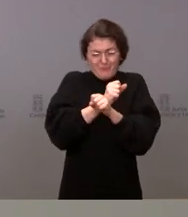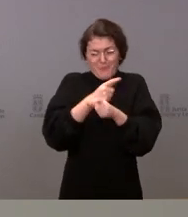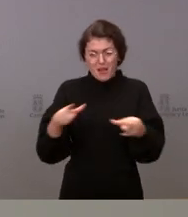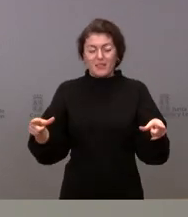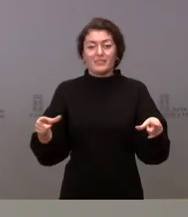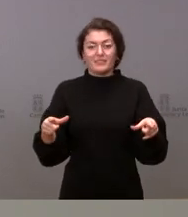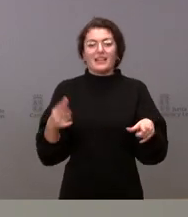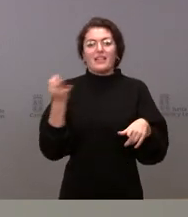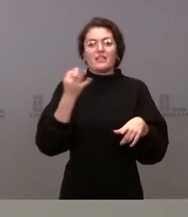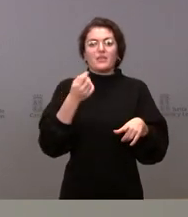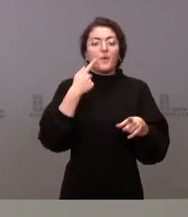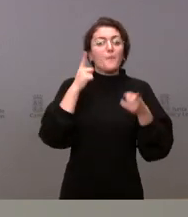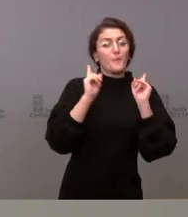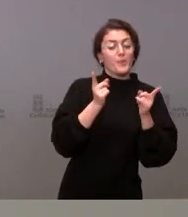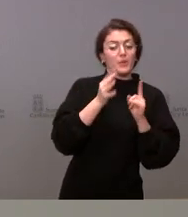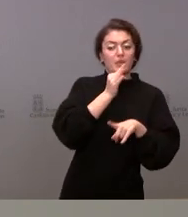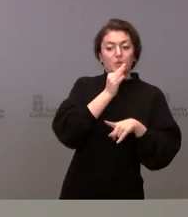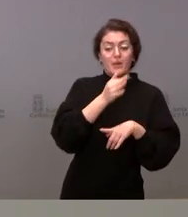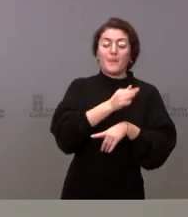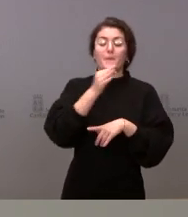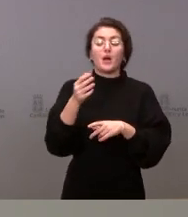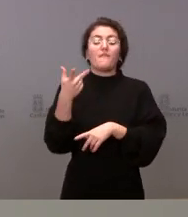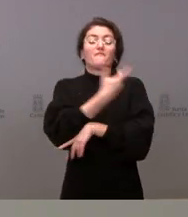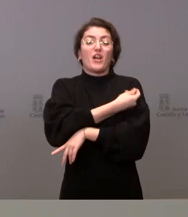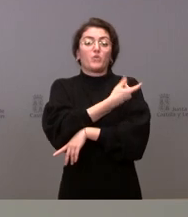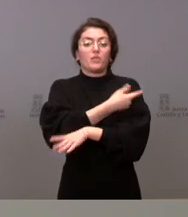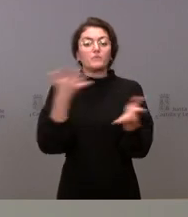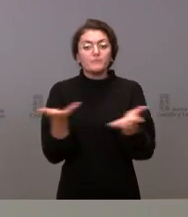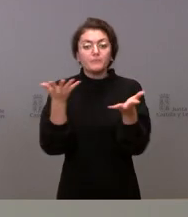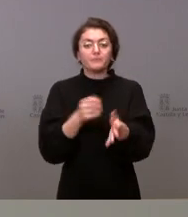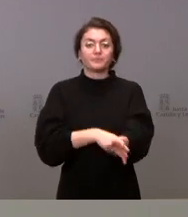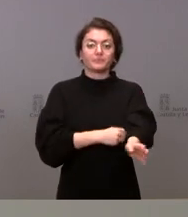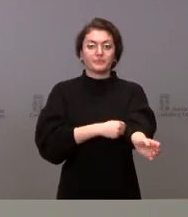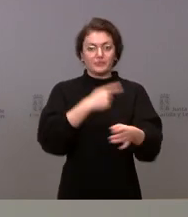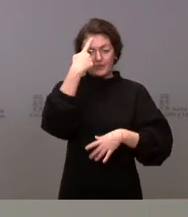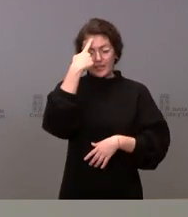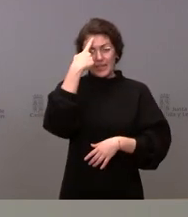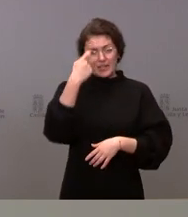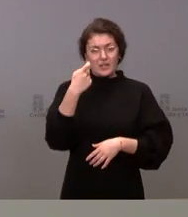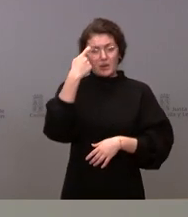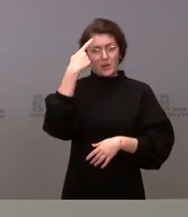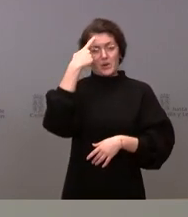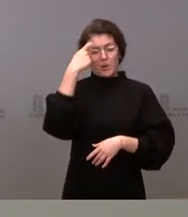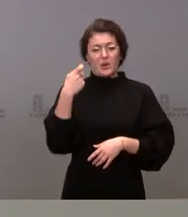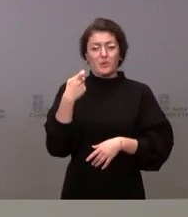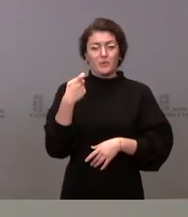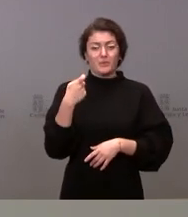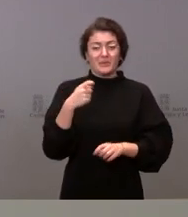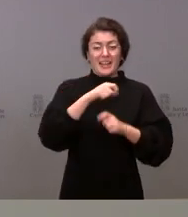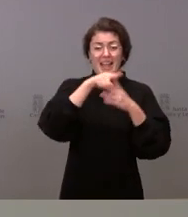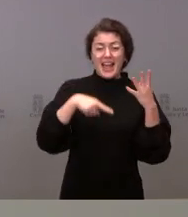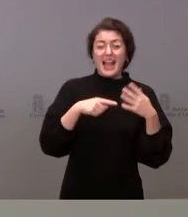prudencia y potenciar la vacunación. Recuerdo las seis M's que hacía mucho tiempo que no lo decía yo en este foro. Mascarilla,